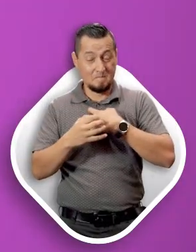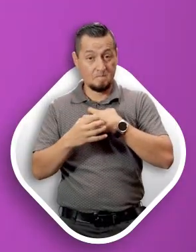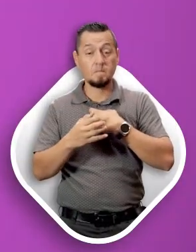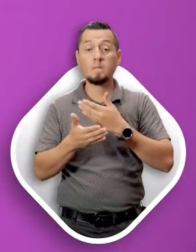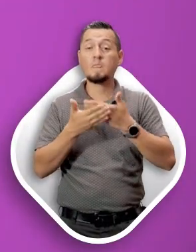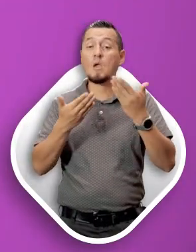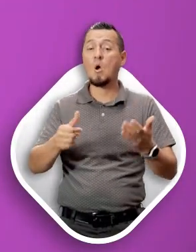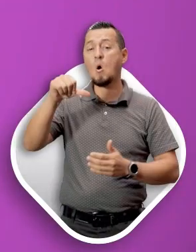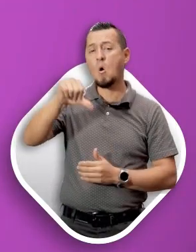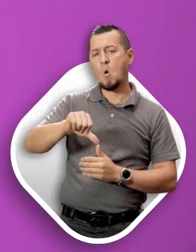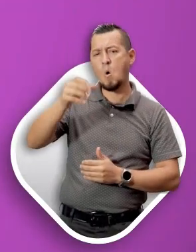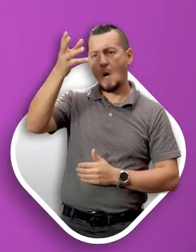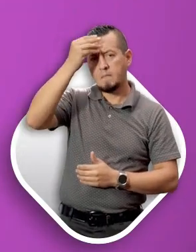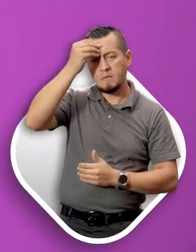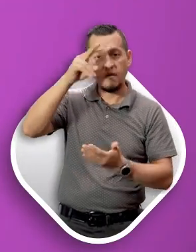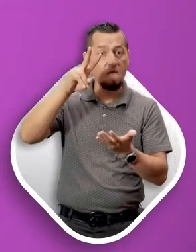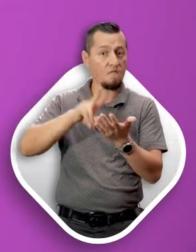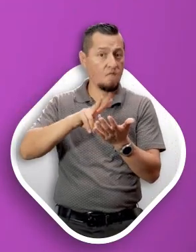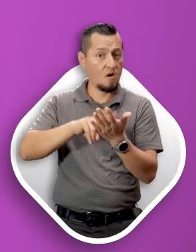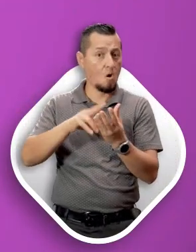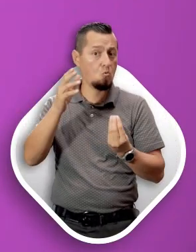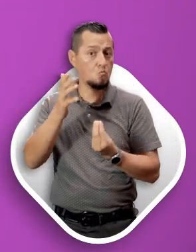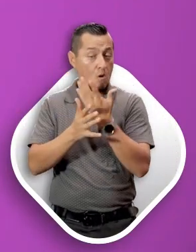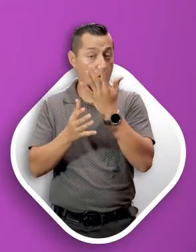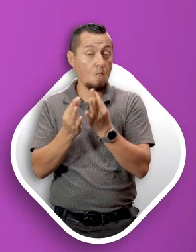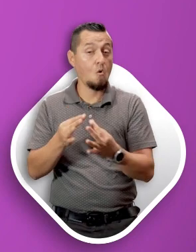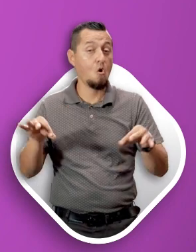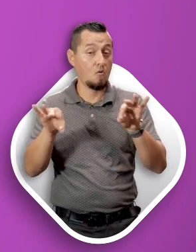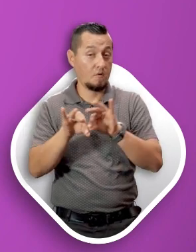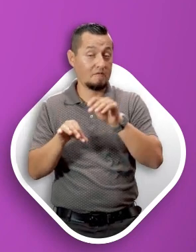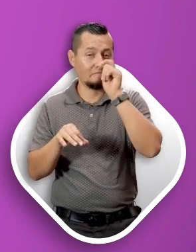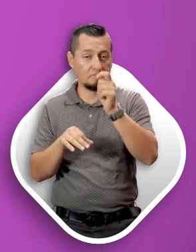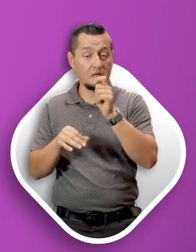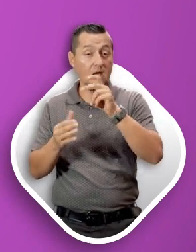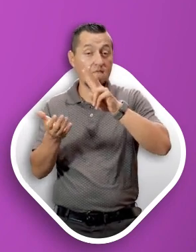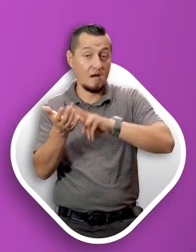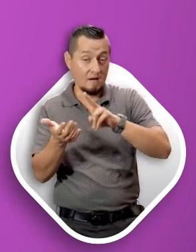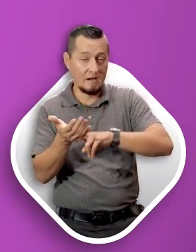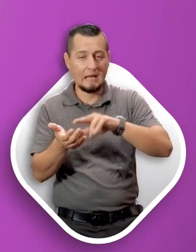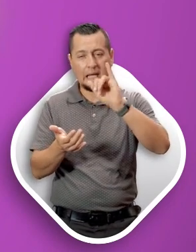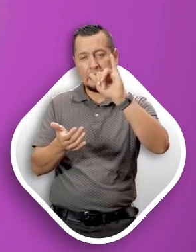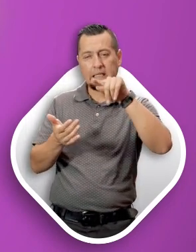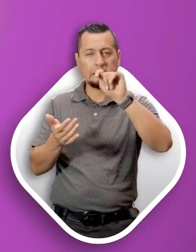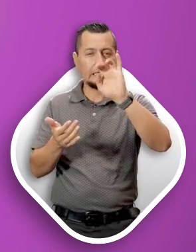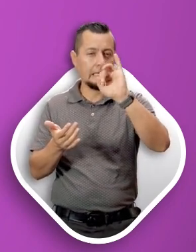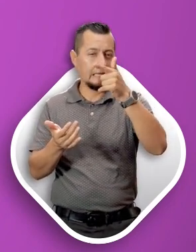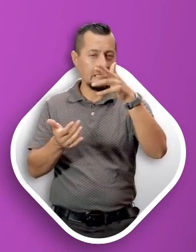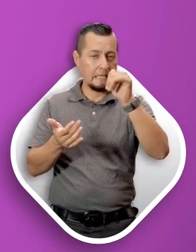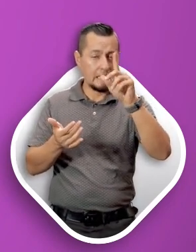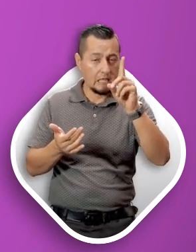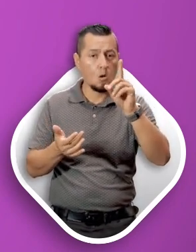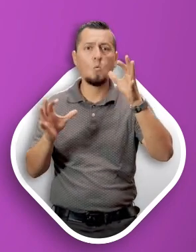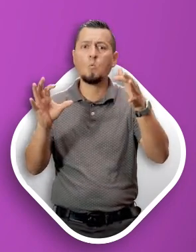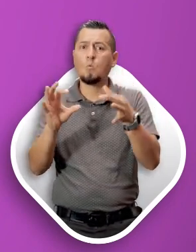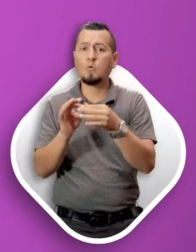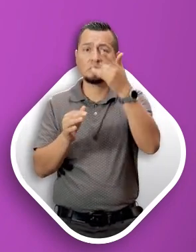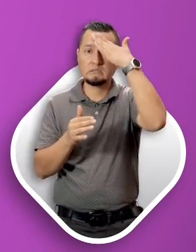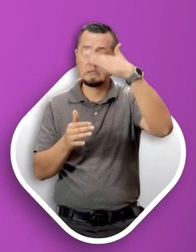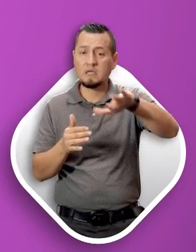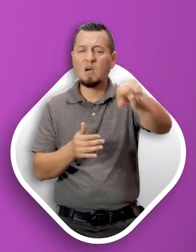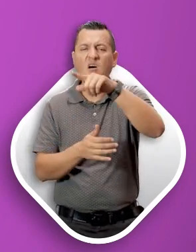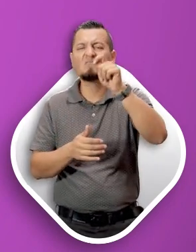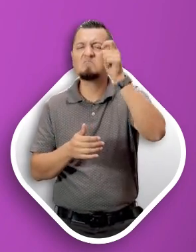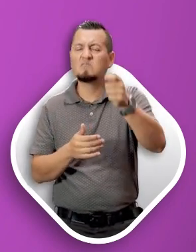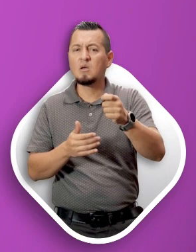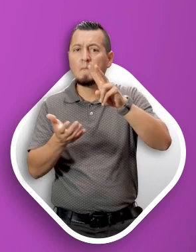Hoy aprendimos sobre un nuevo valor, uno muy importante, el valor de la integridad. Ahora sabemos